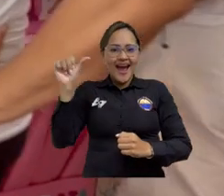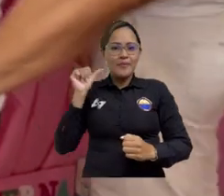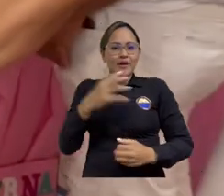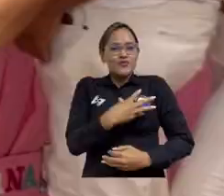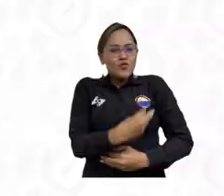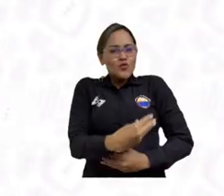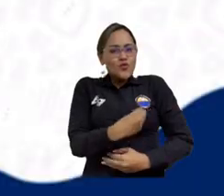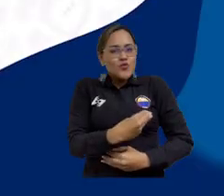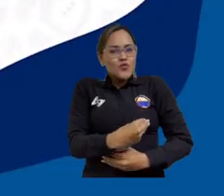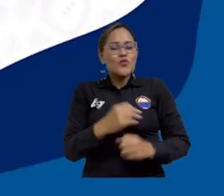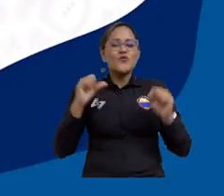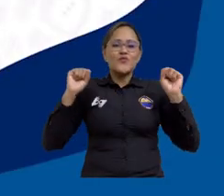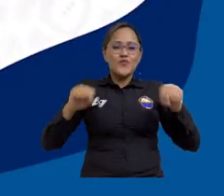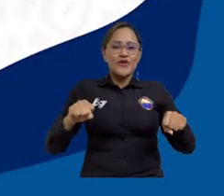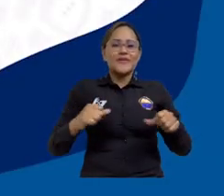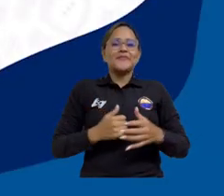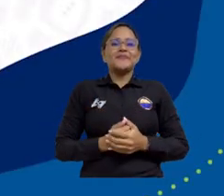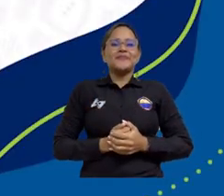otras instituciones.